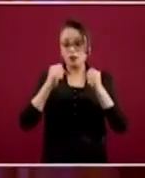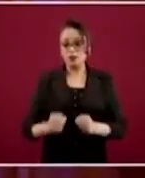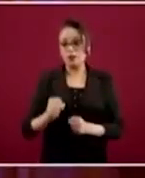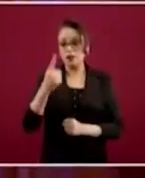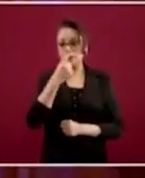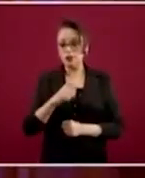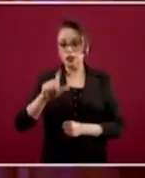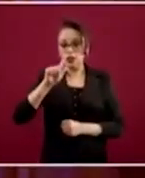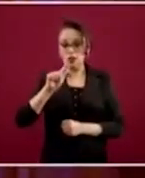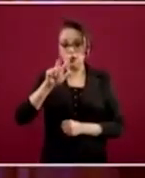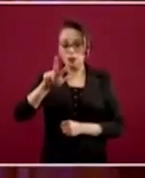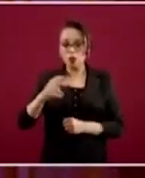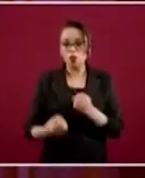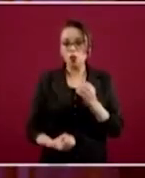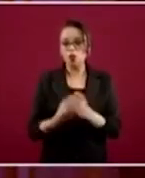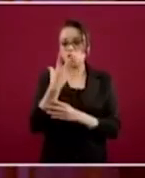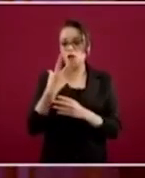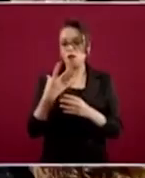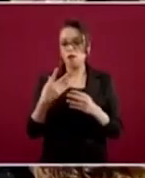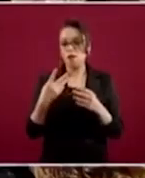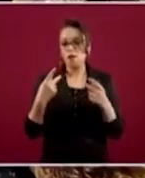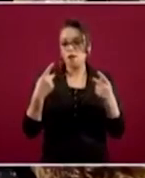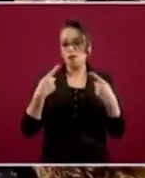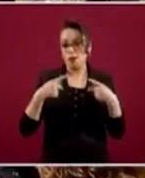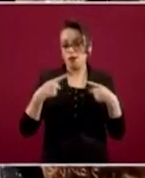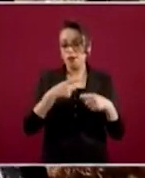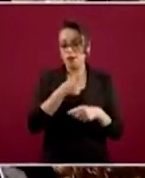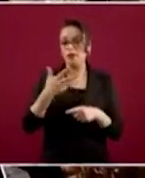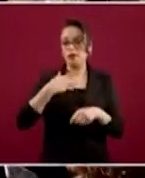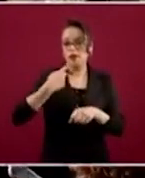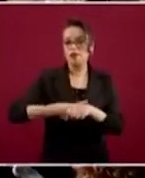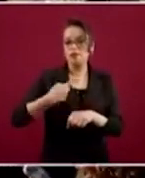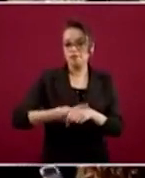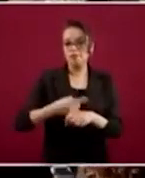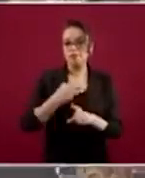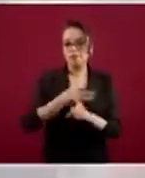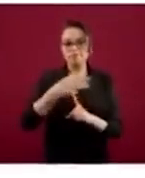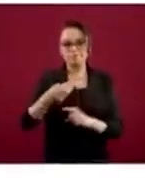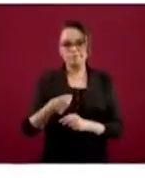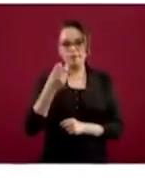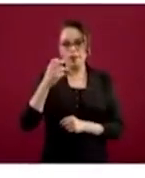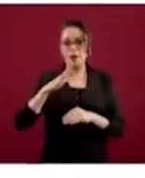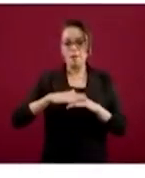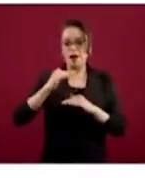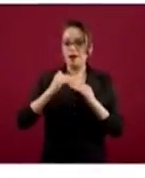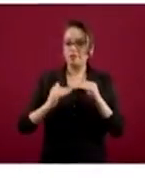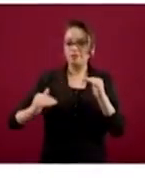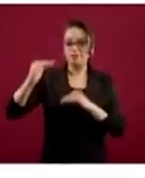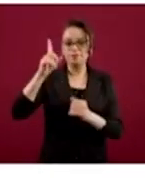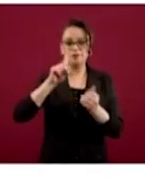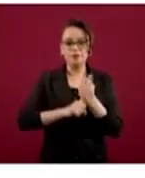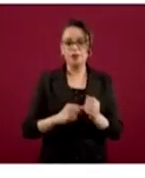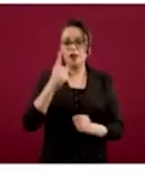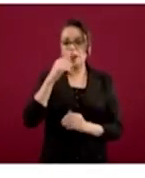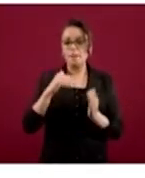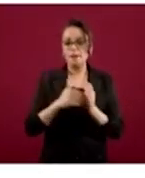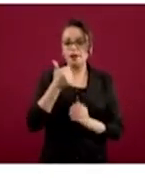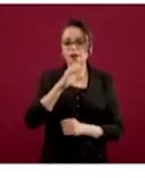178 nuevos casos de COVID-19, elevando entonces la estadística a mil